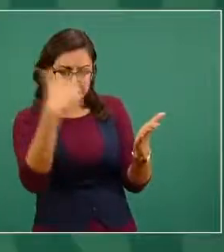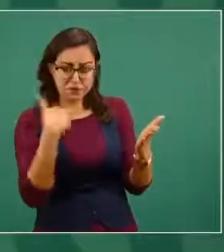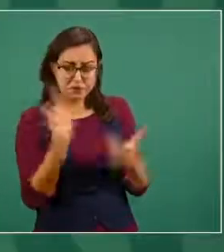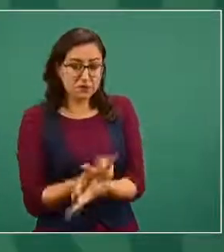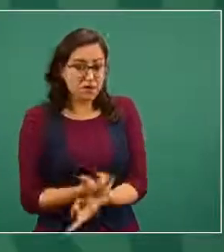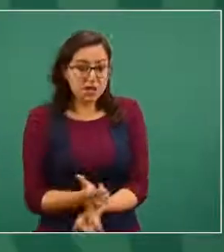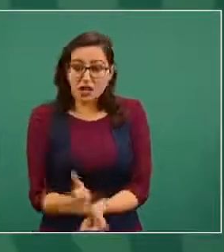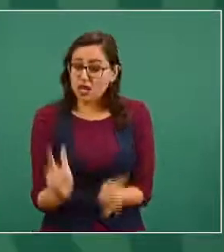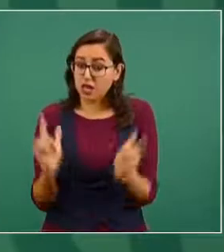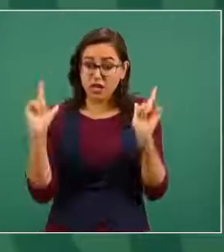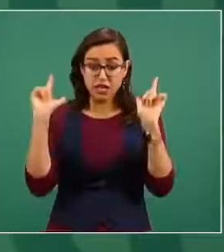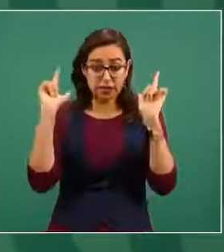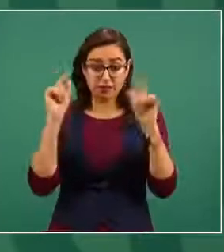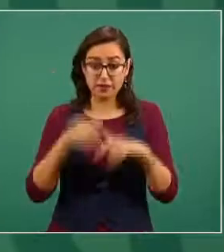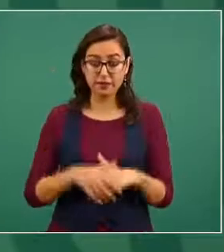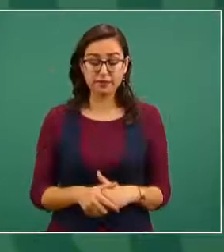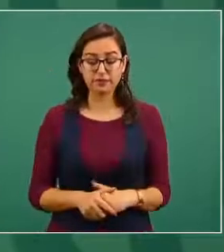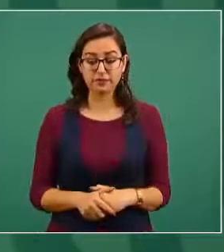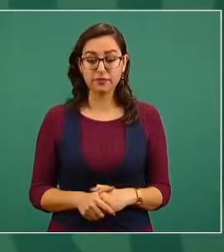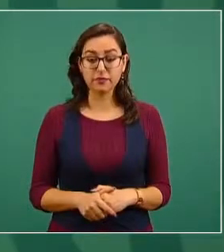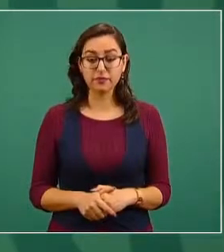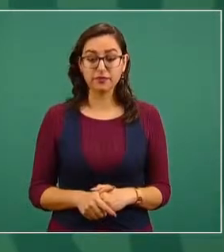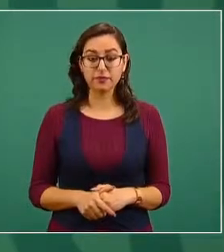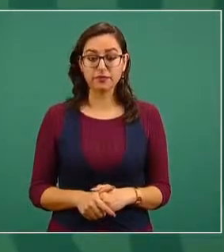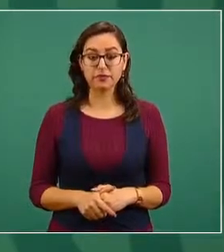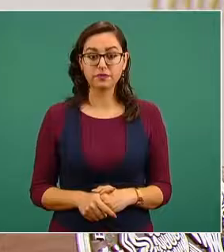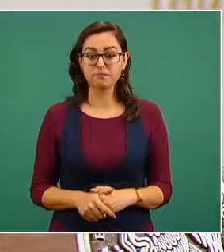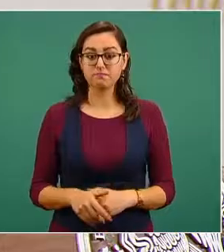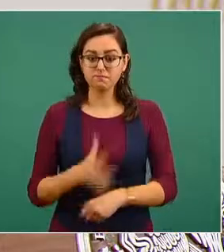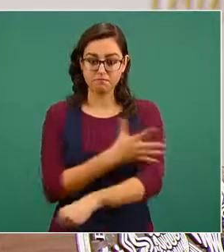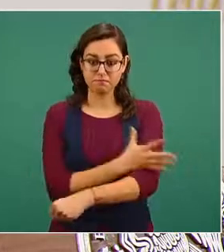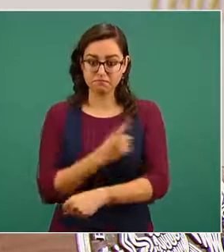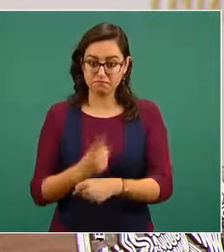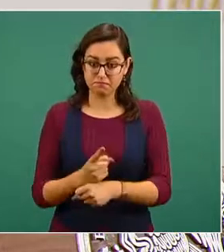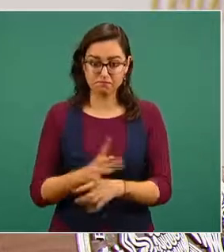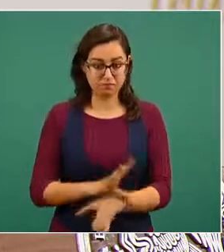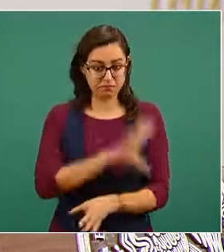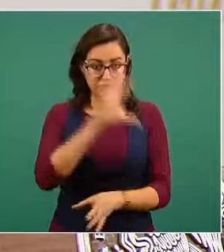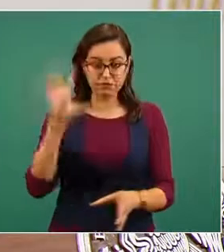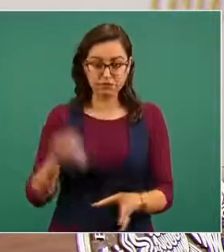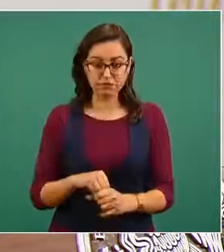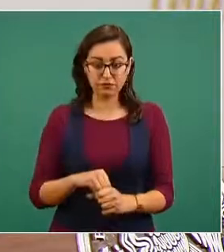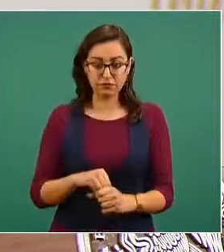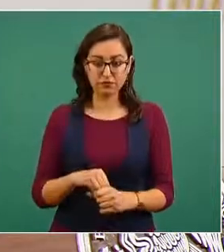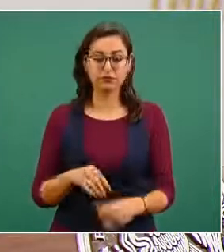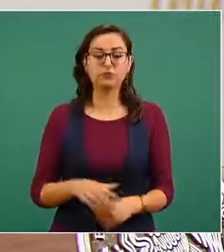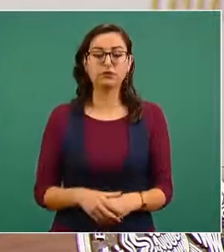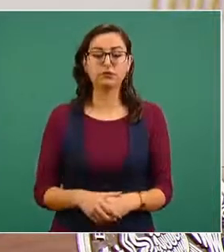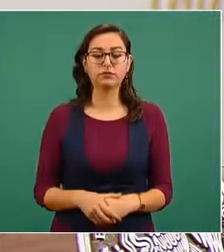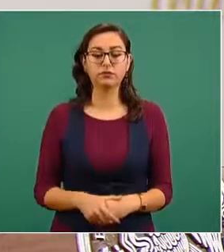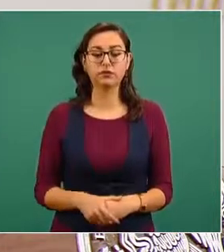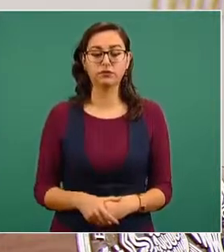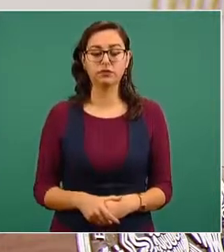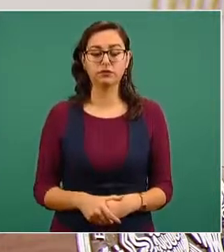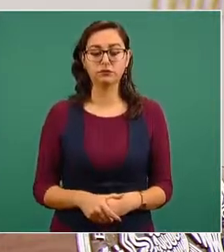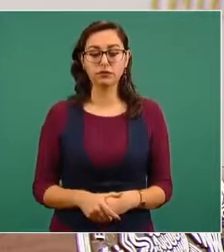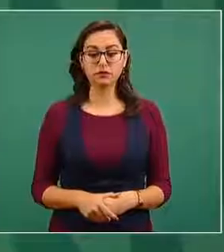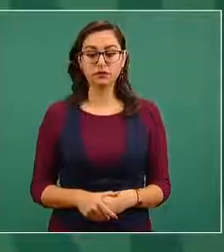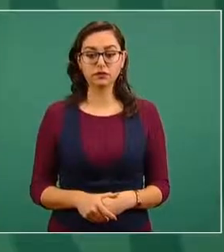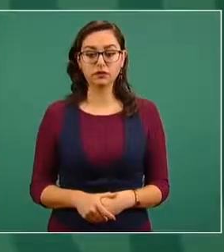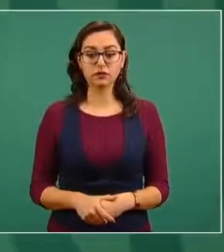lo desee transparencia plena y es posible